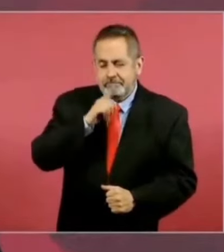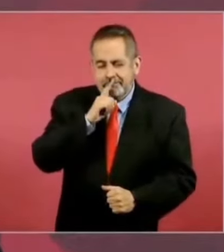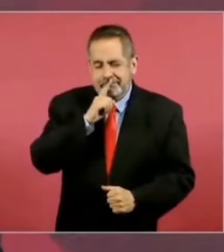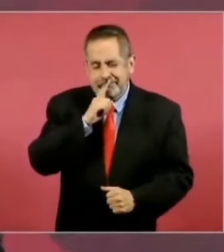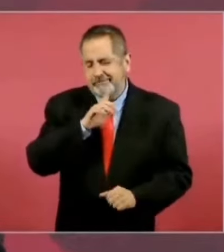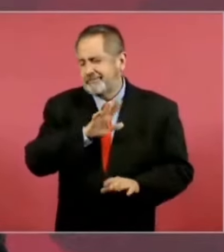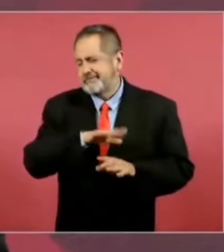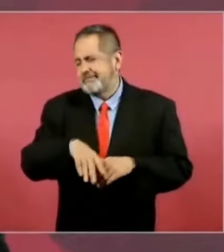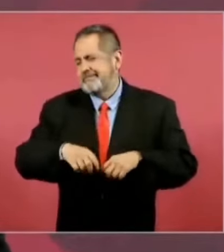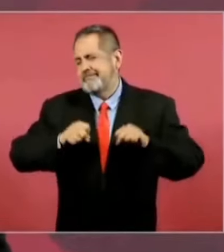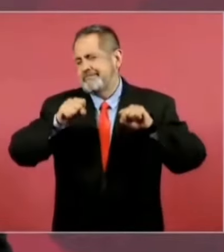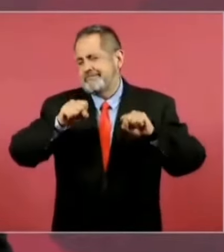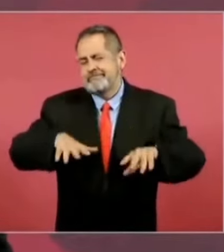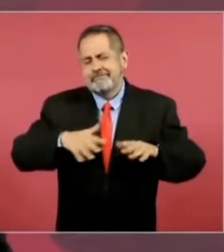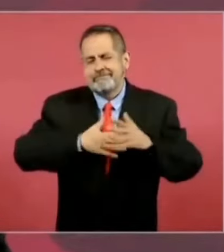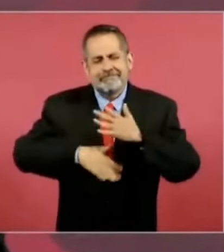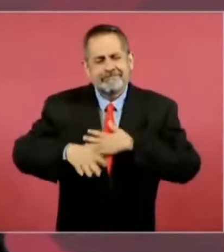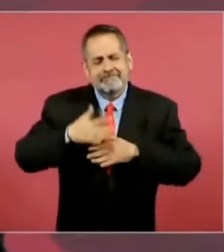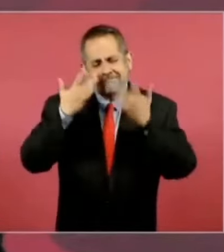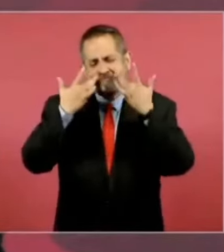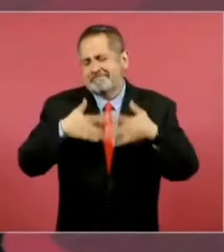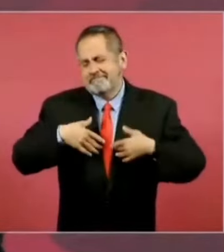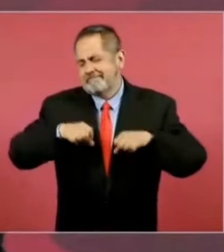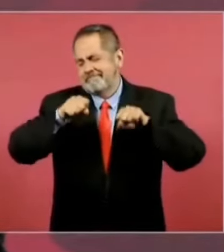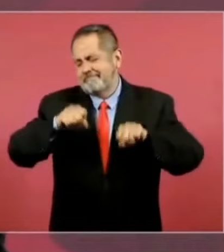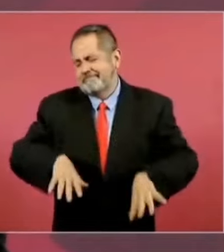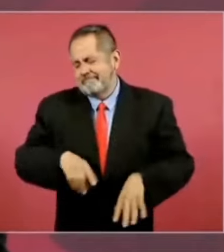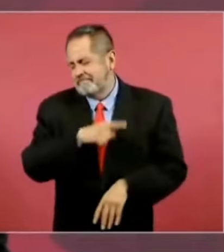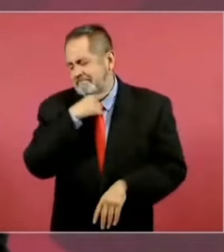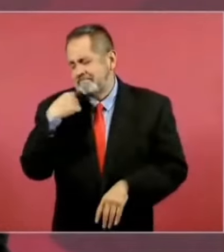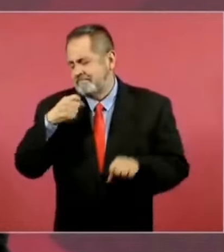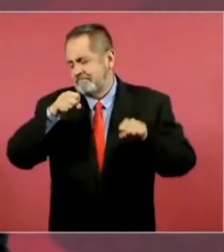no darse por vencidos, por vencido.